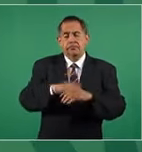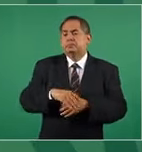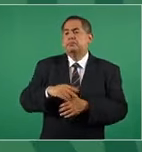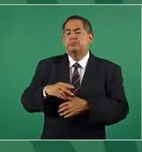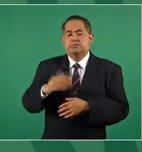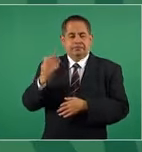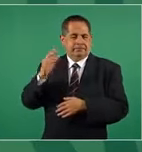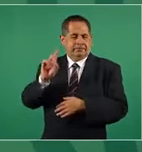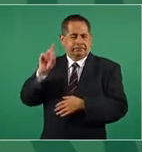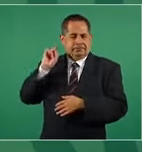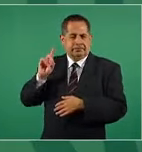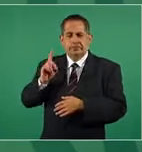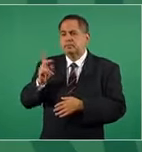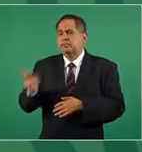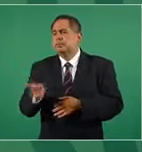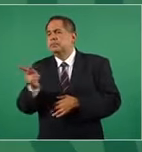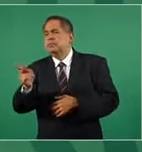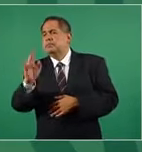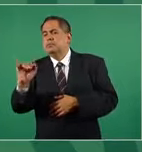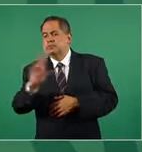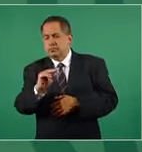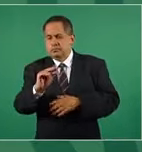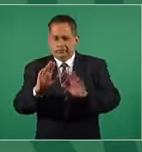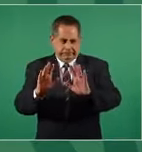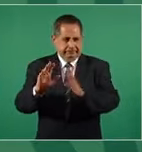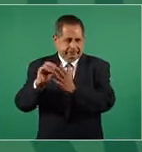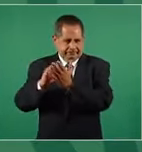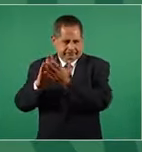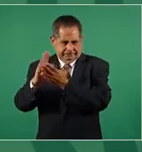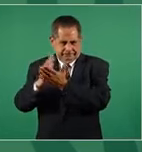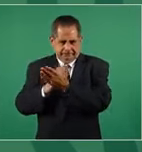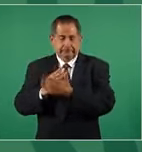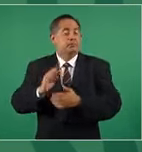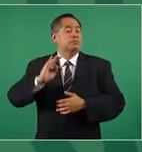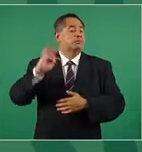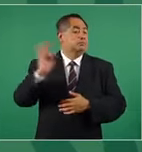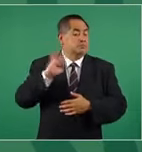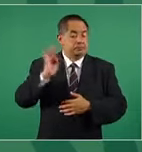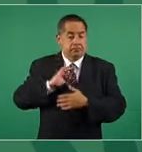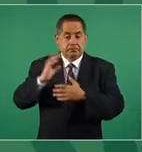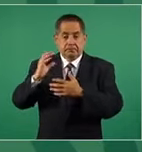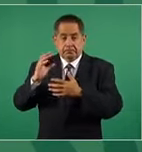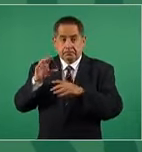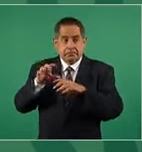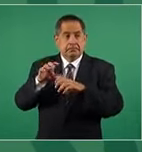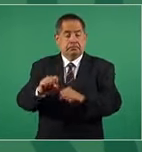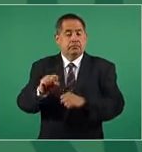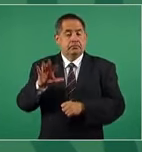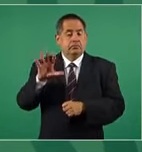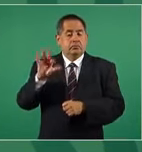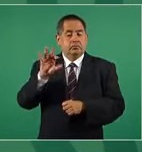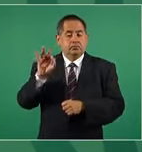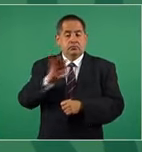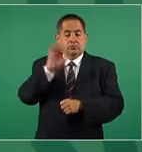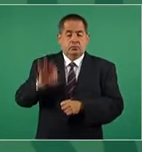aunque se hubiese logrado el 40 por ciento de participación